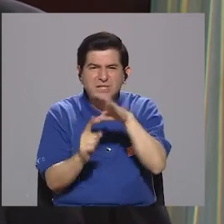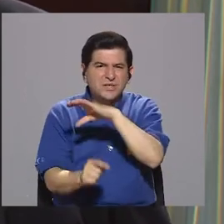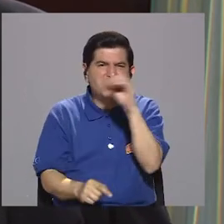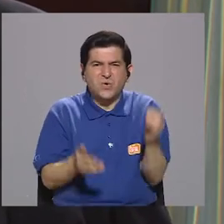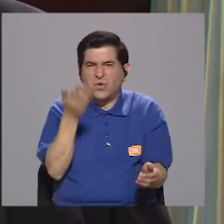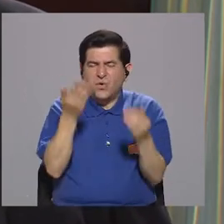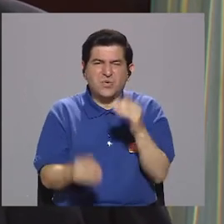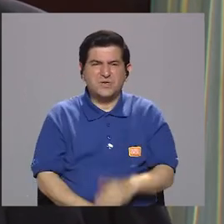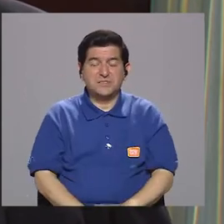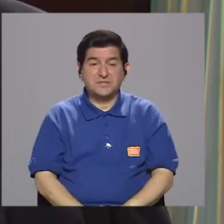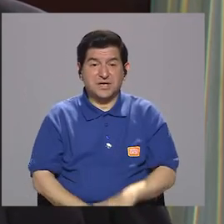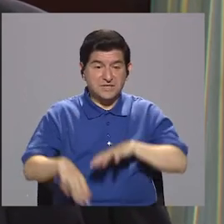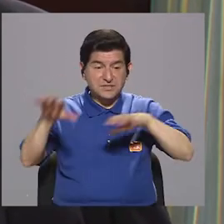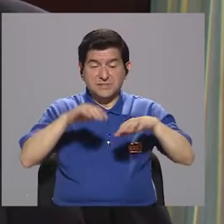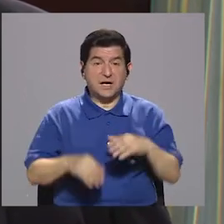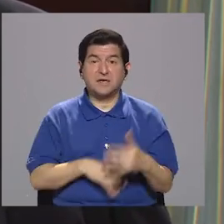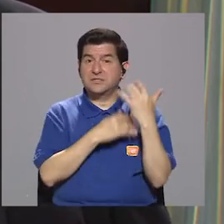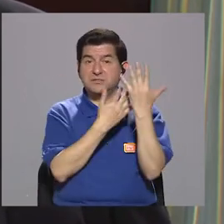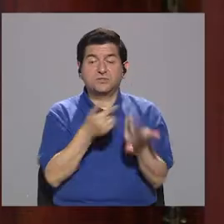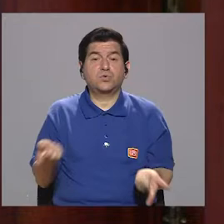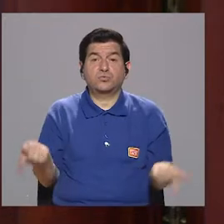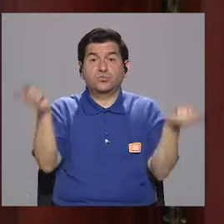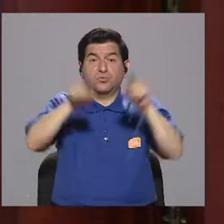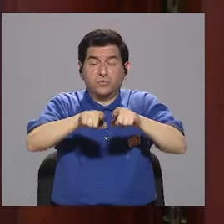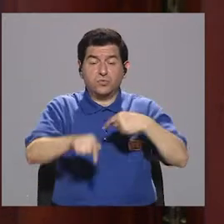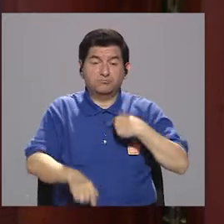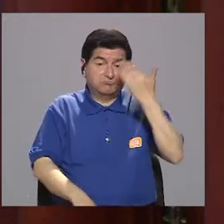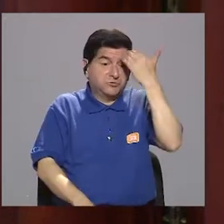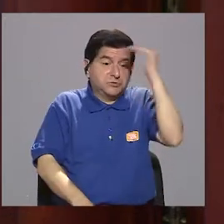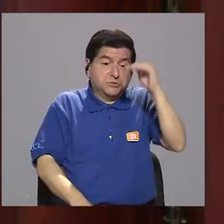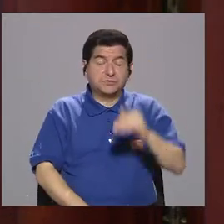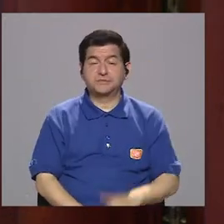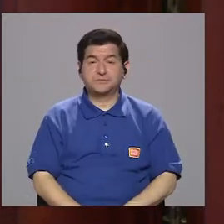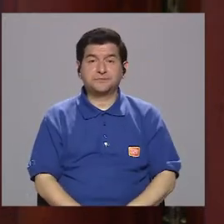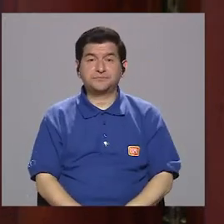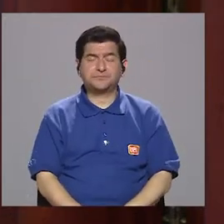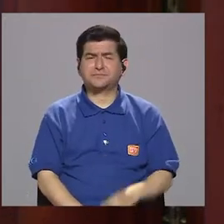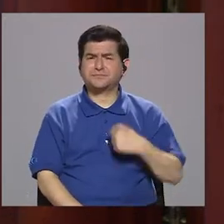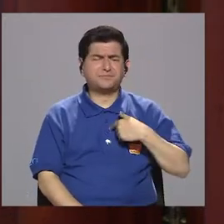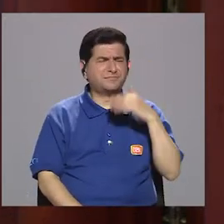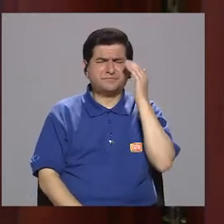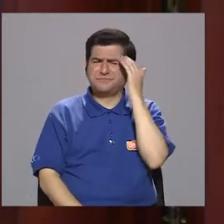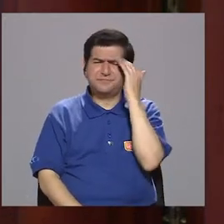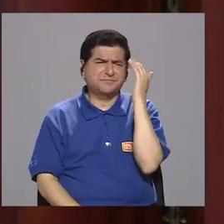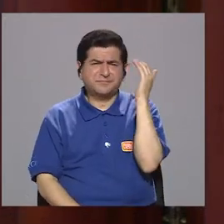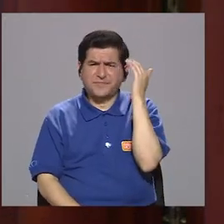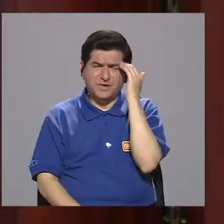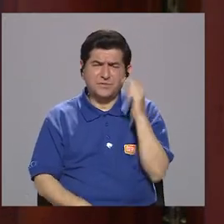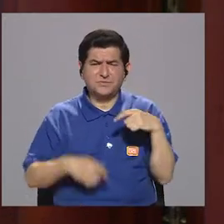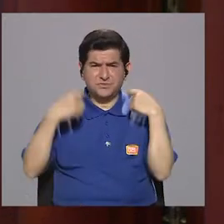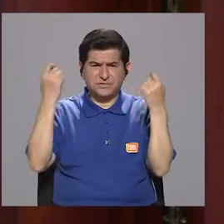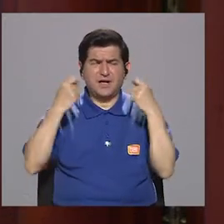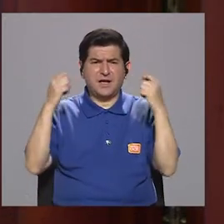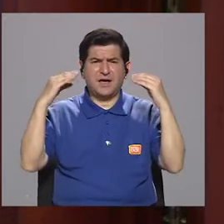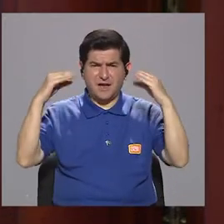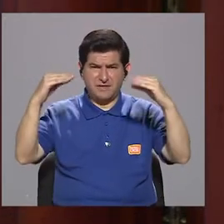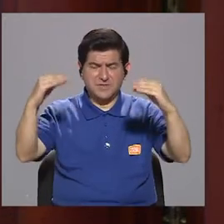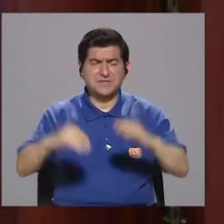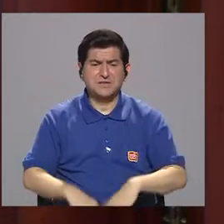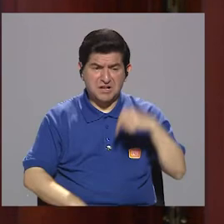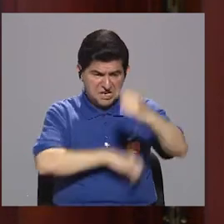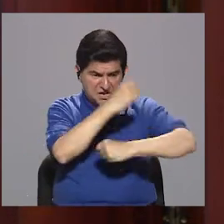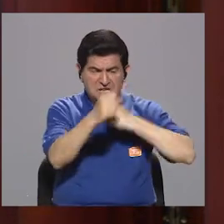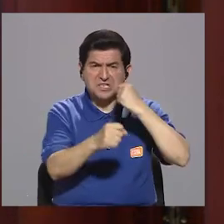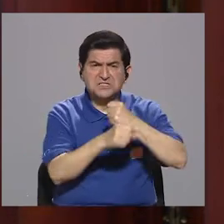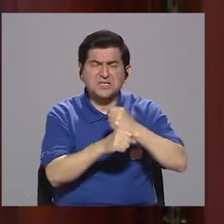inclusive puedan ocasionar eventos inesperados, don Johnny? Yo no sé, a mí me parece que yo no conozco. El Festival de la Luz cumple este